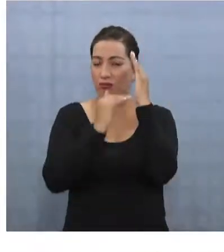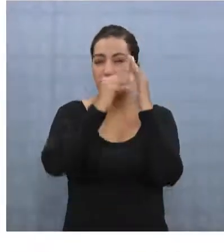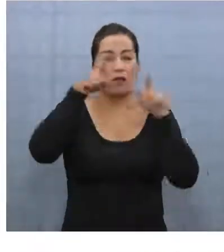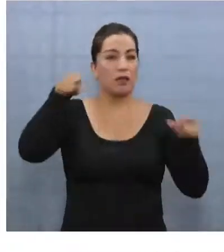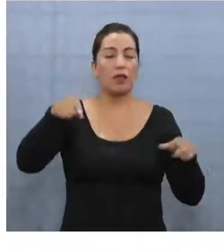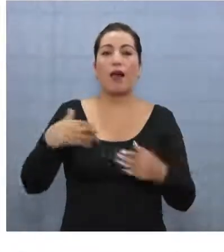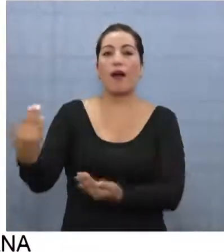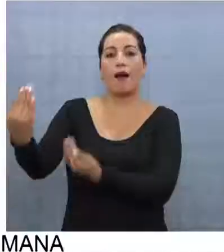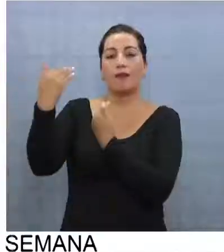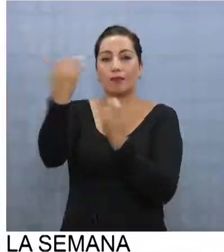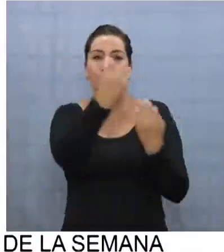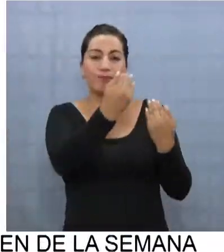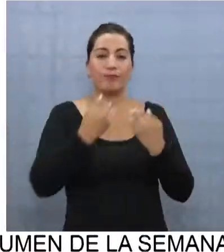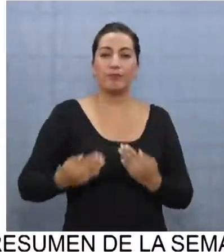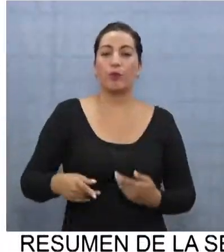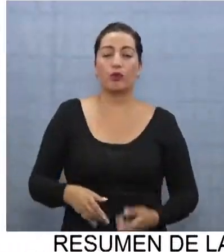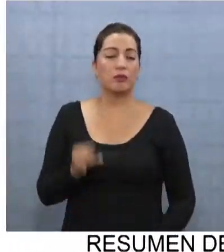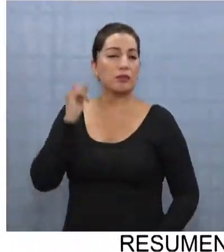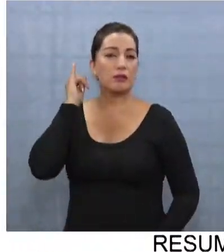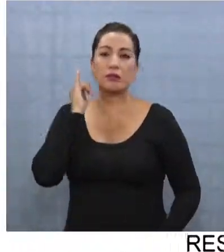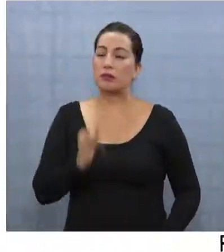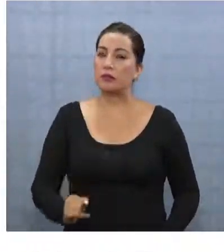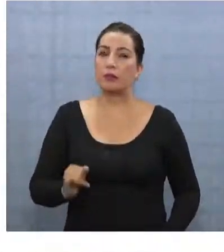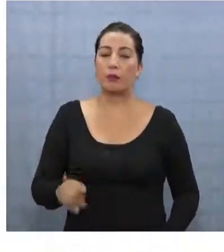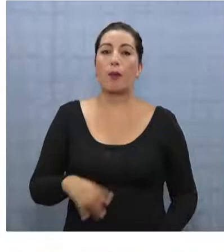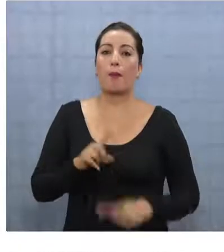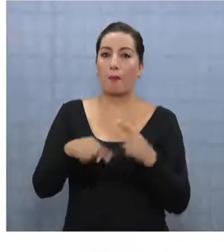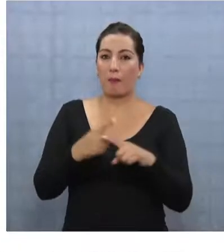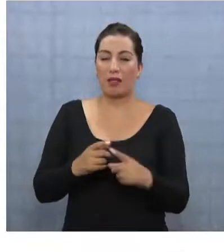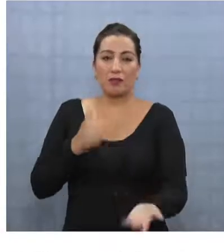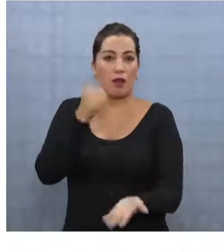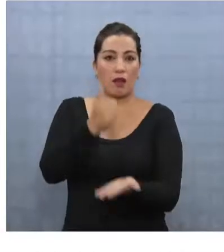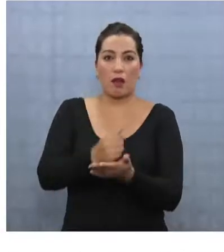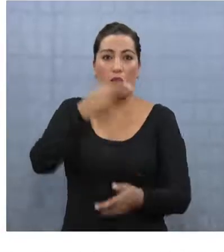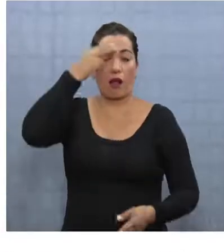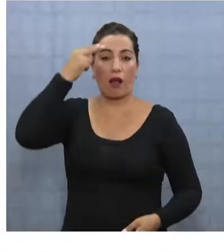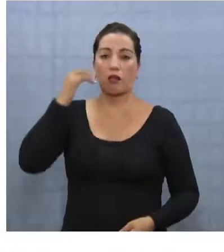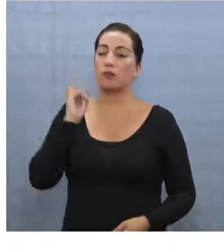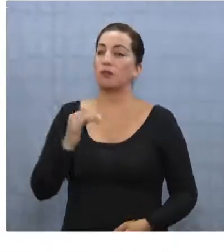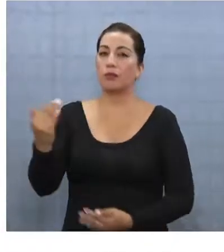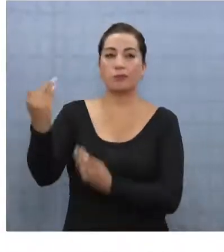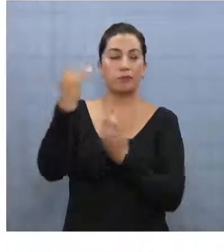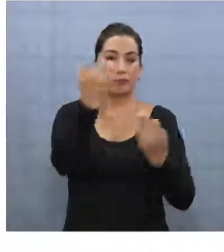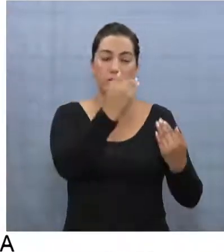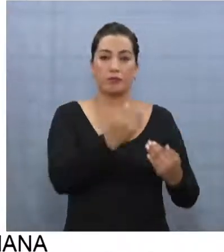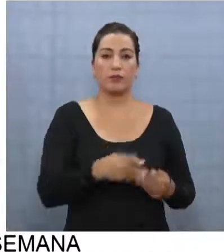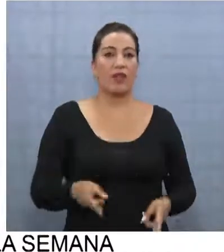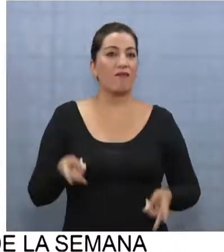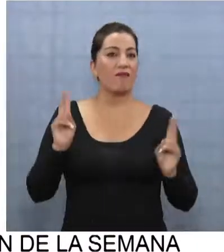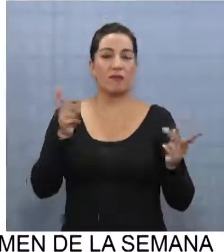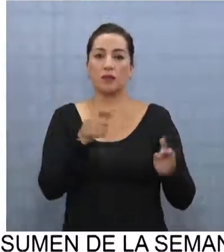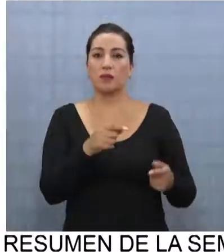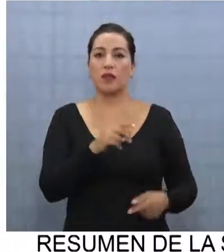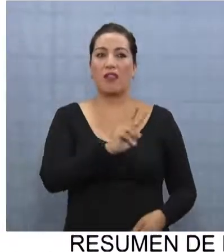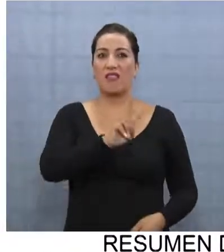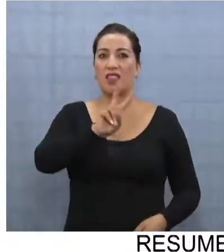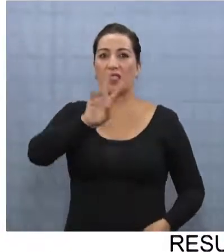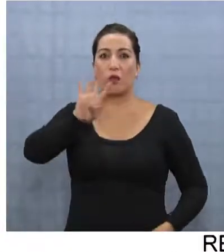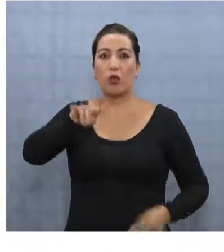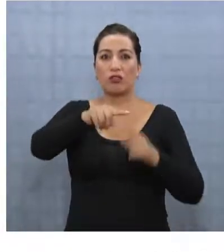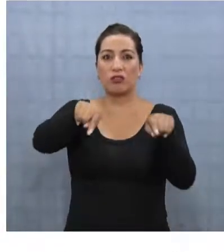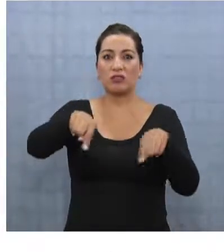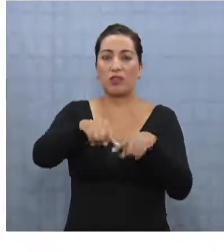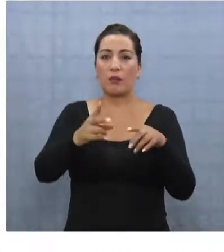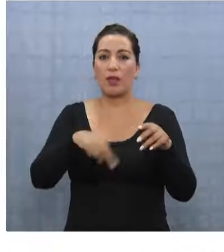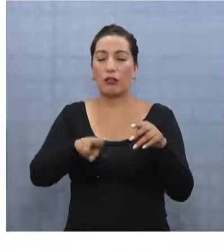grande, con el apoyo incondicional de nuestro alcalde, que nos habilitó prácticamente